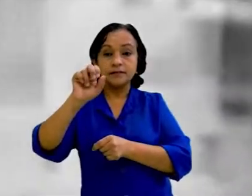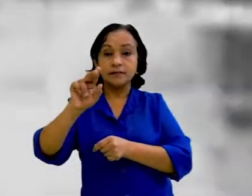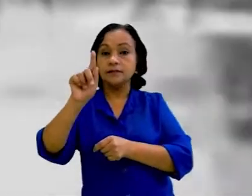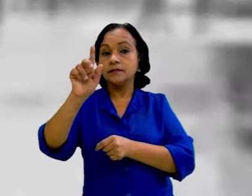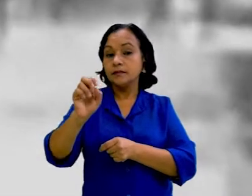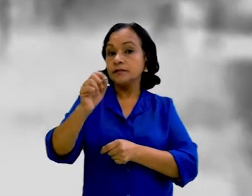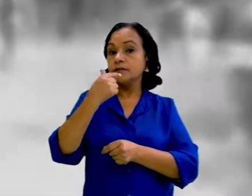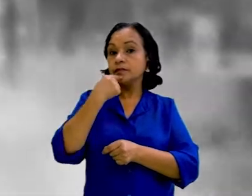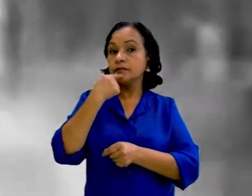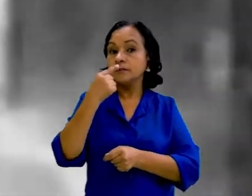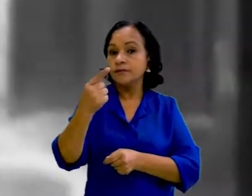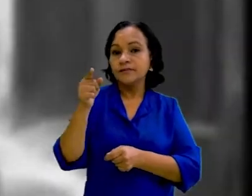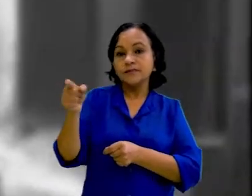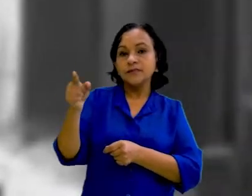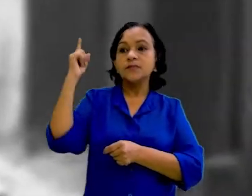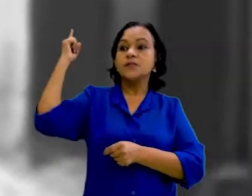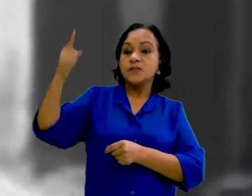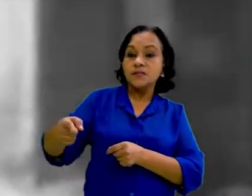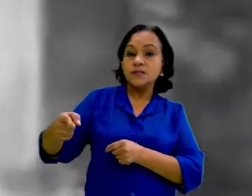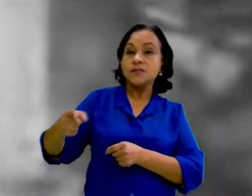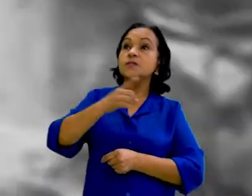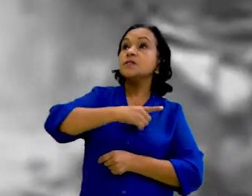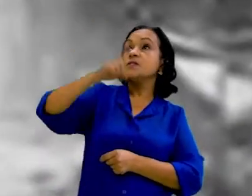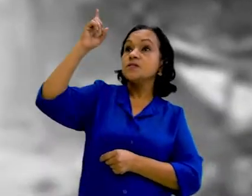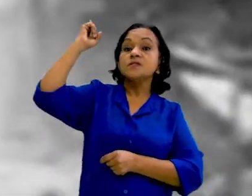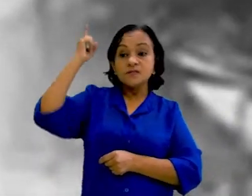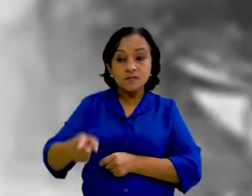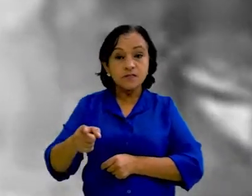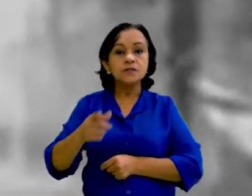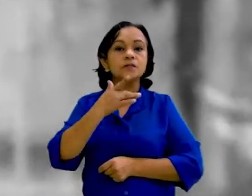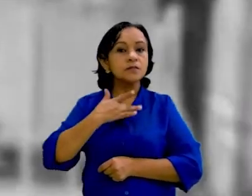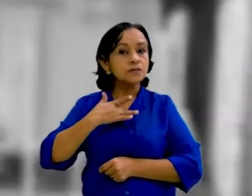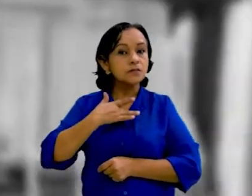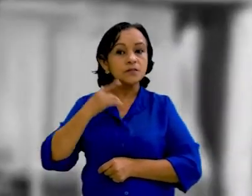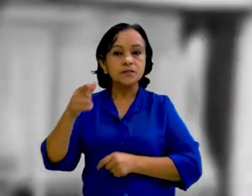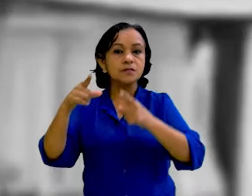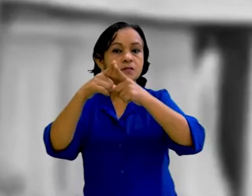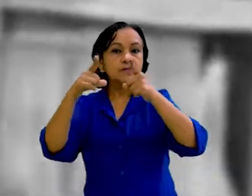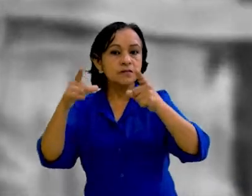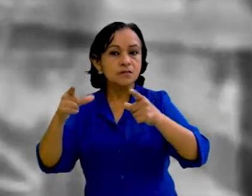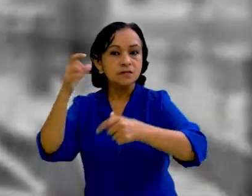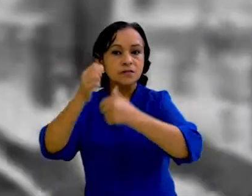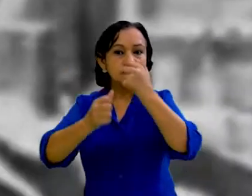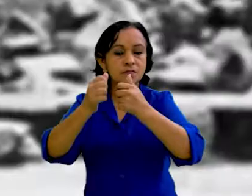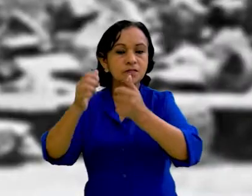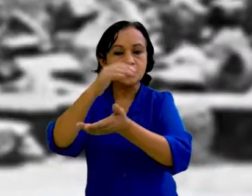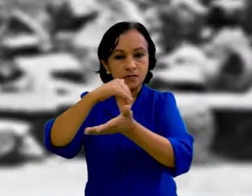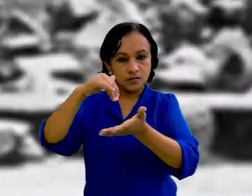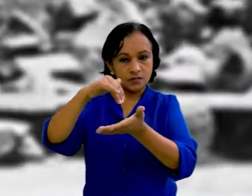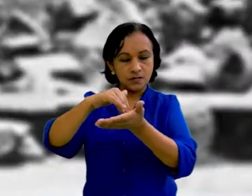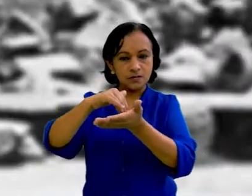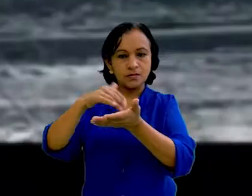aprovechó la oportunidad para tildar el evento como un castigo de la ira de Dios, y que era necesario despojar a Managua del título de ciudad capital,